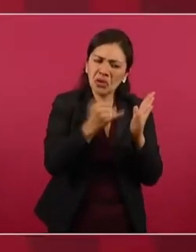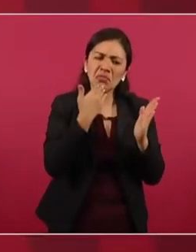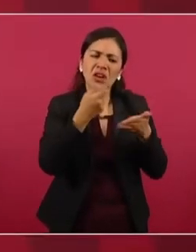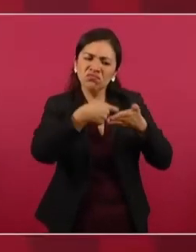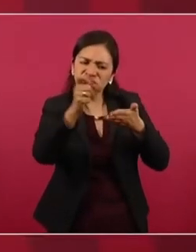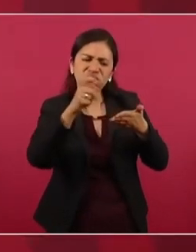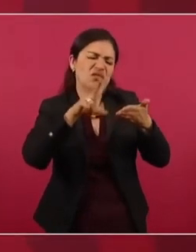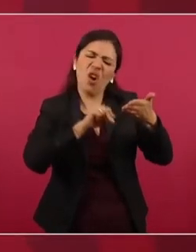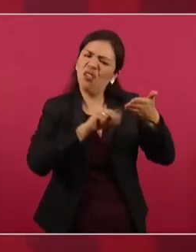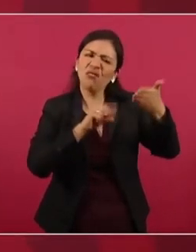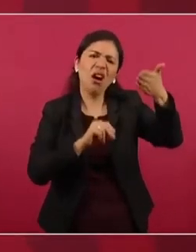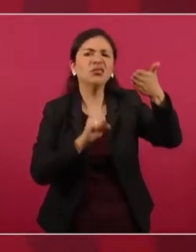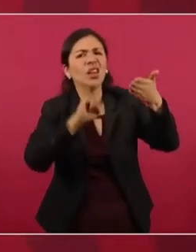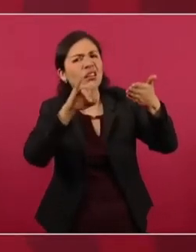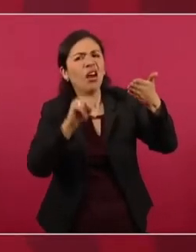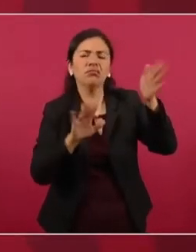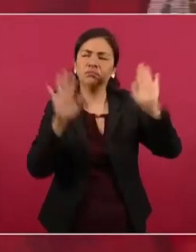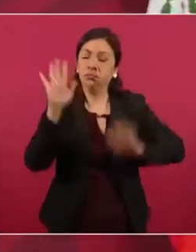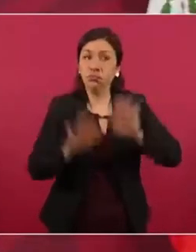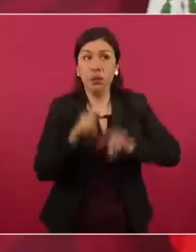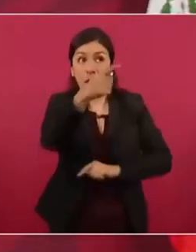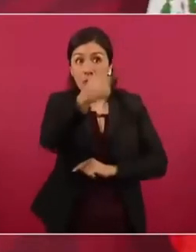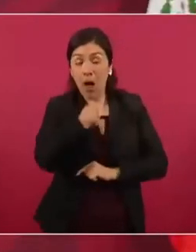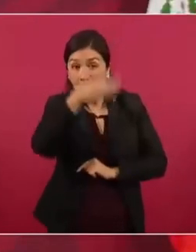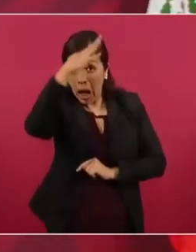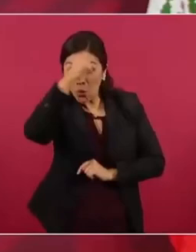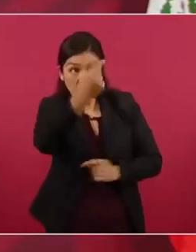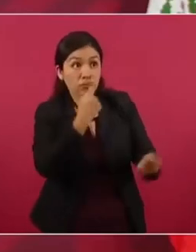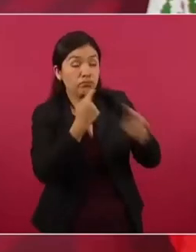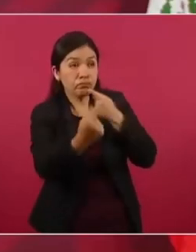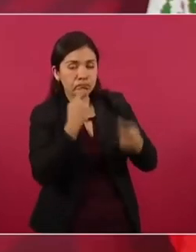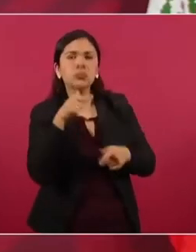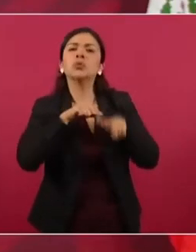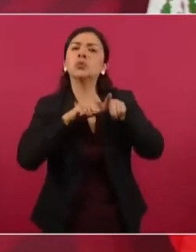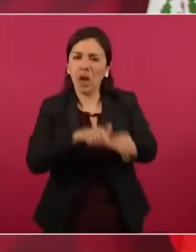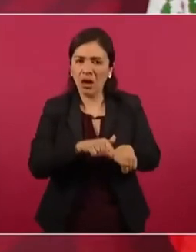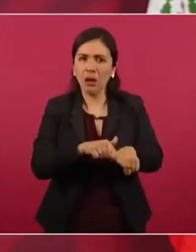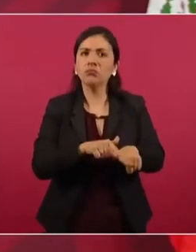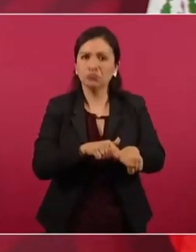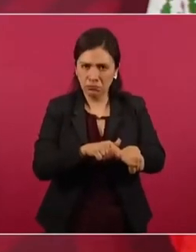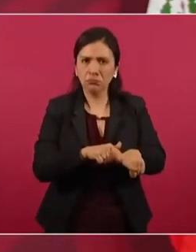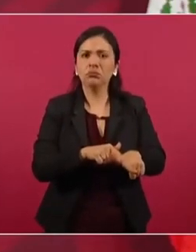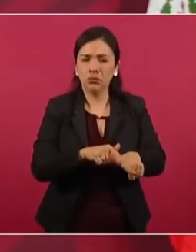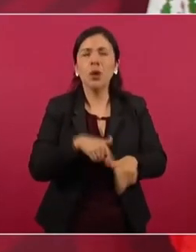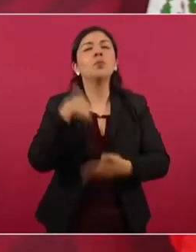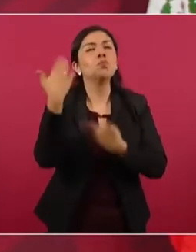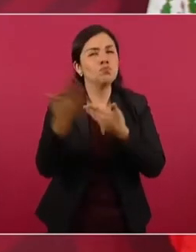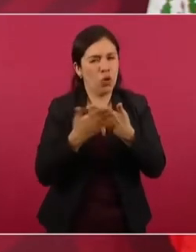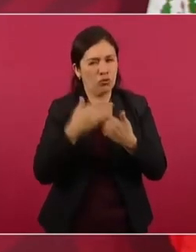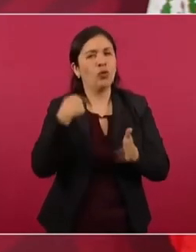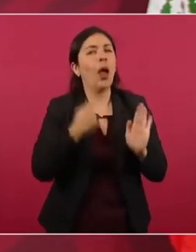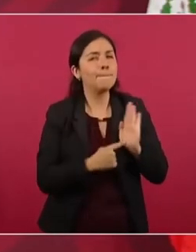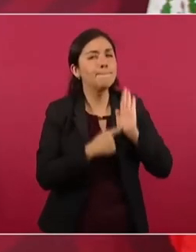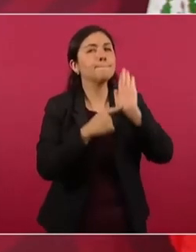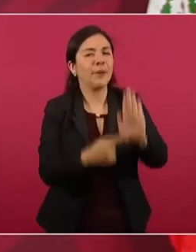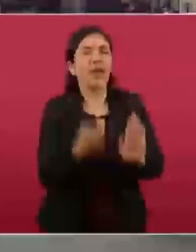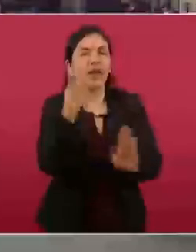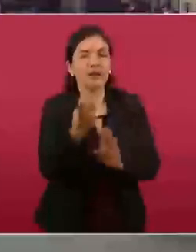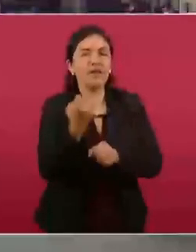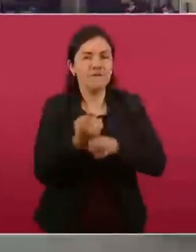Y en lo que estamos de acuerdo, vámonos hacia adelante. Y ya vamos a presentarles el informe.